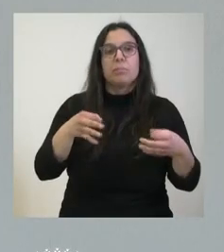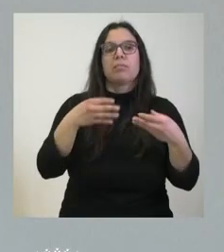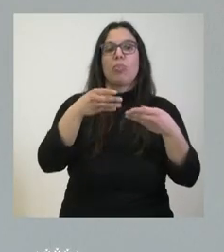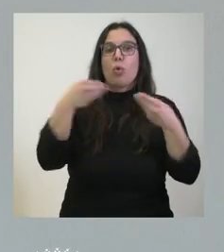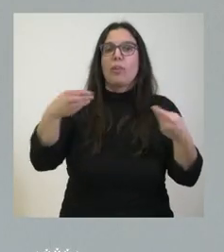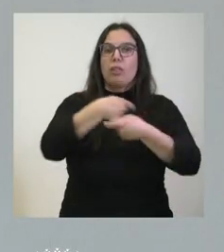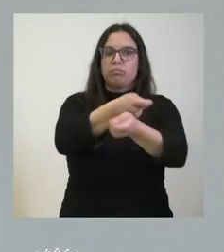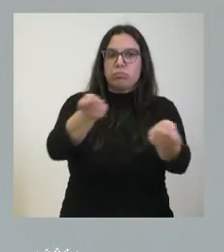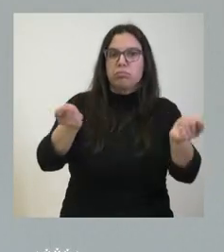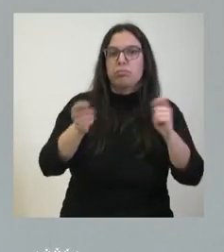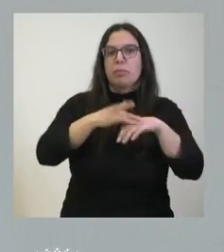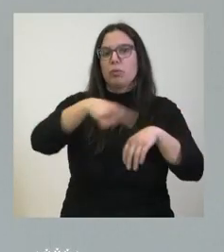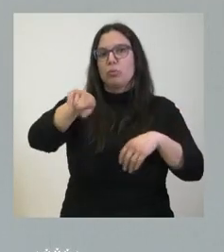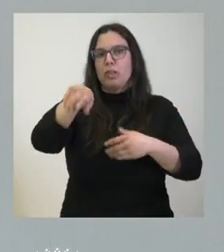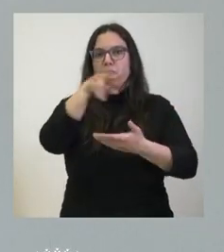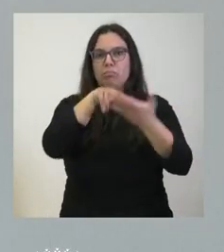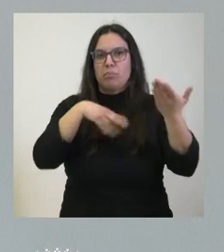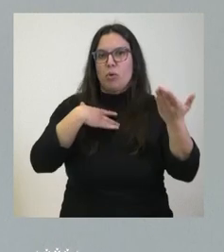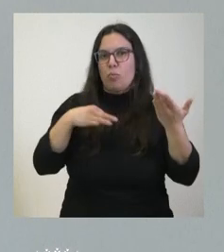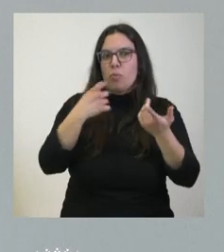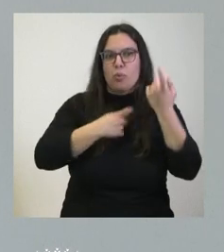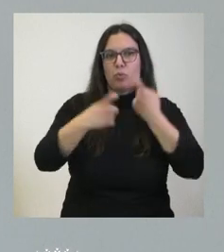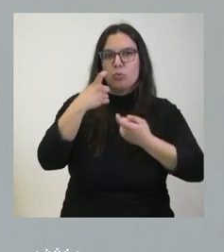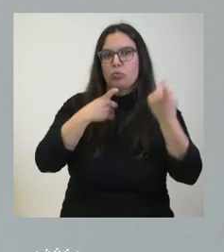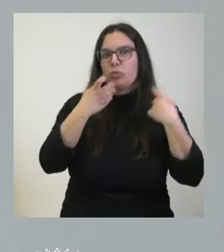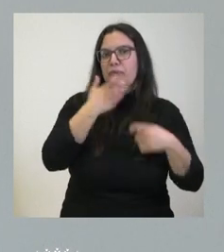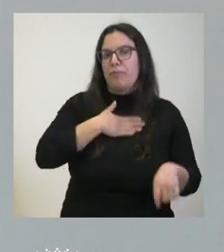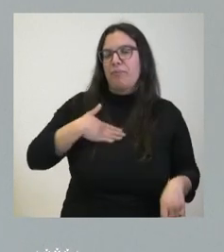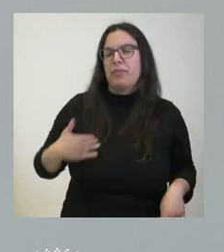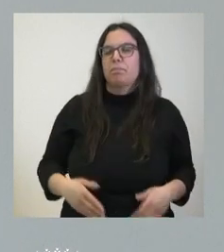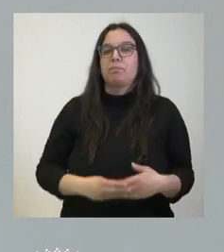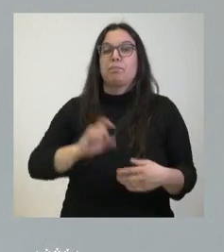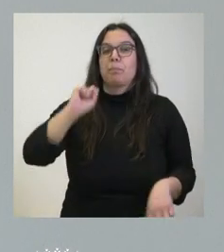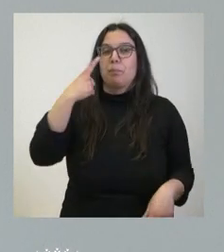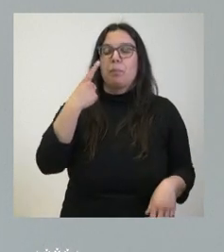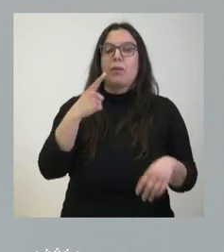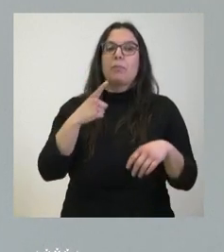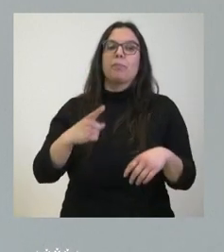repasar y consultar si así lo estiman oportuno. En primer lugar,